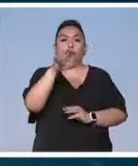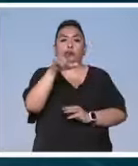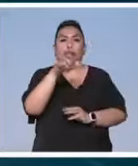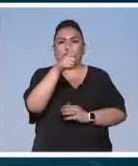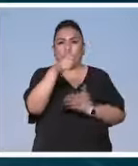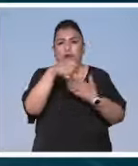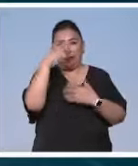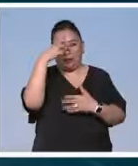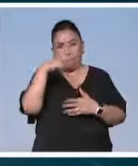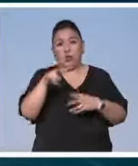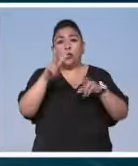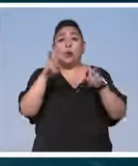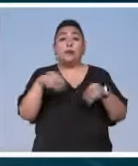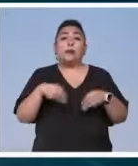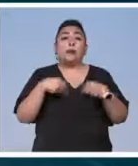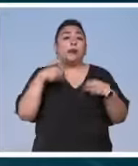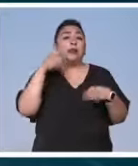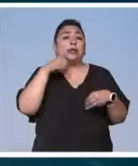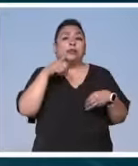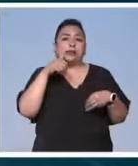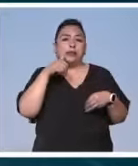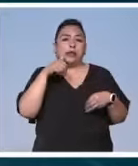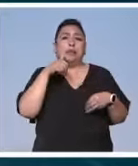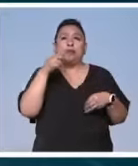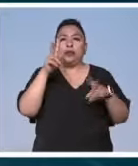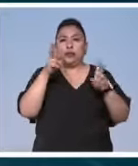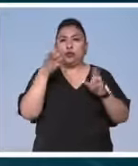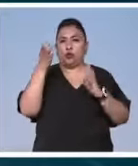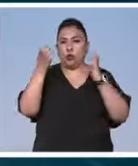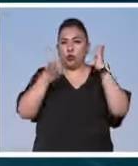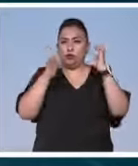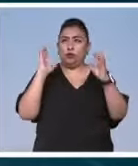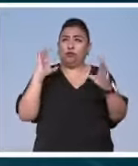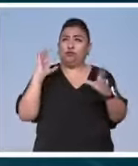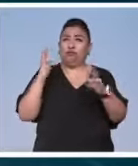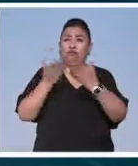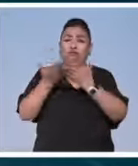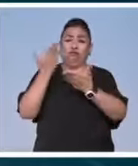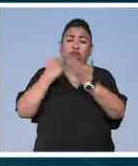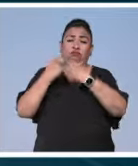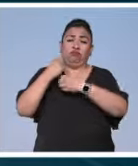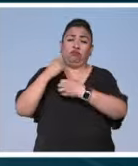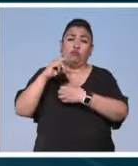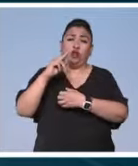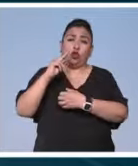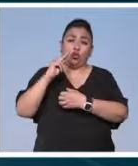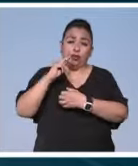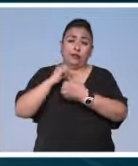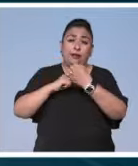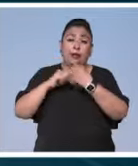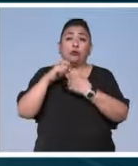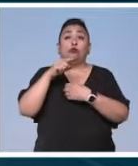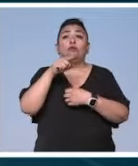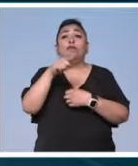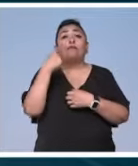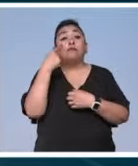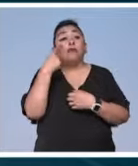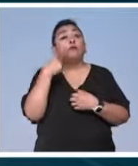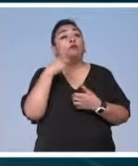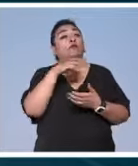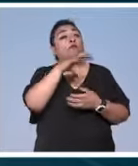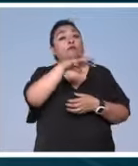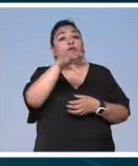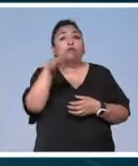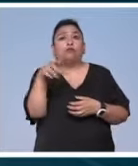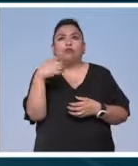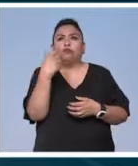Vivir para siempre, por un momento, es el título de esta exposición que se remonta hasta los años 80 y que nos lleva por un recorrido que incluye a